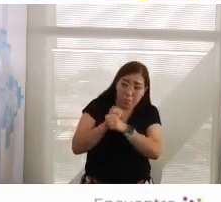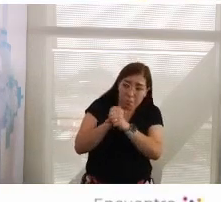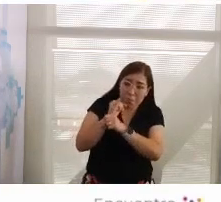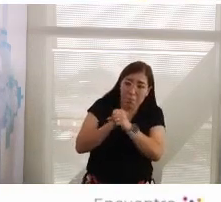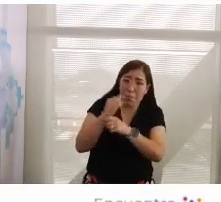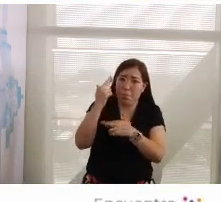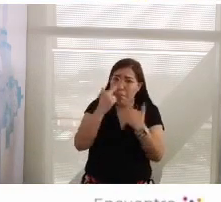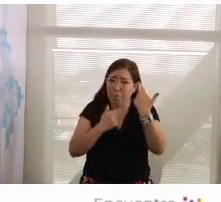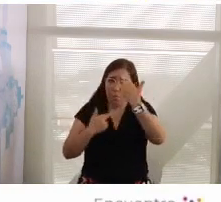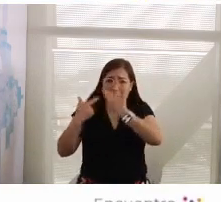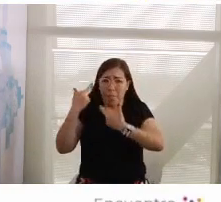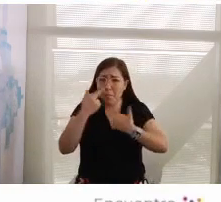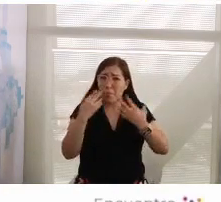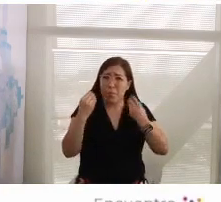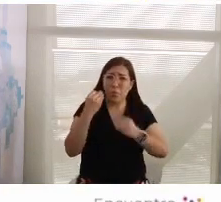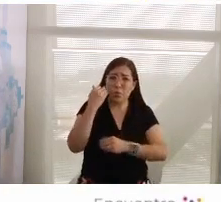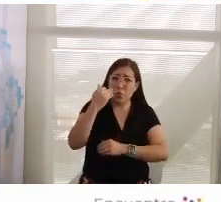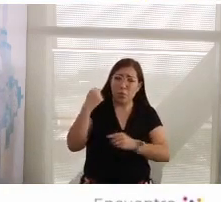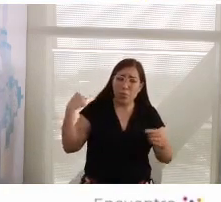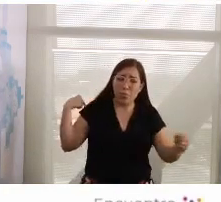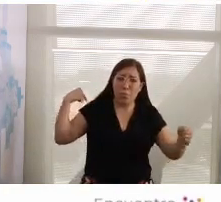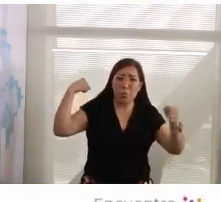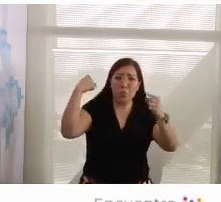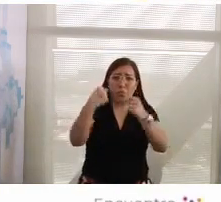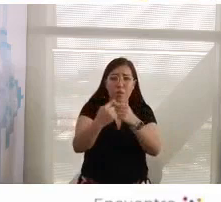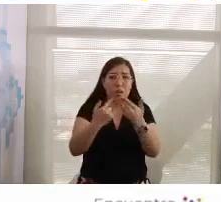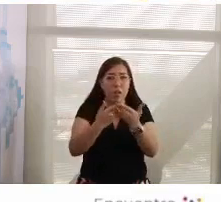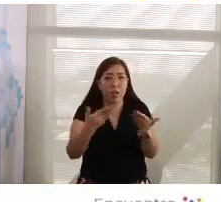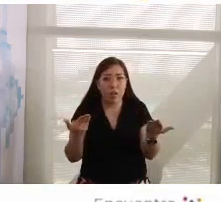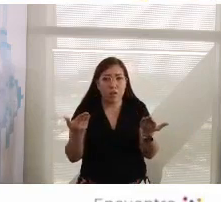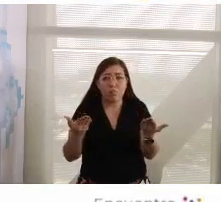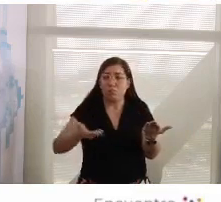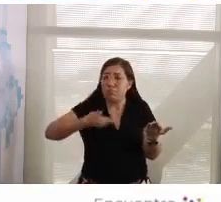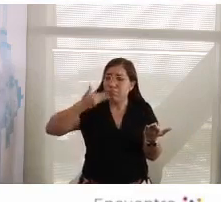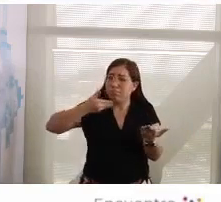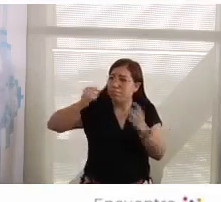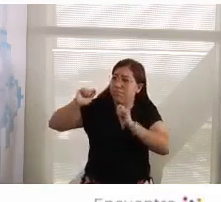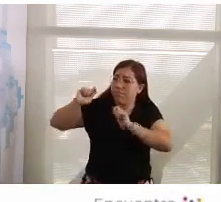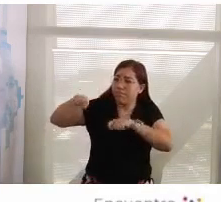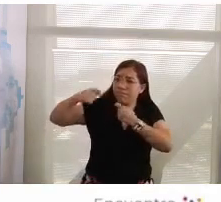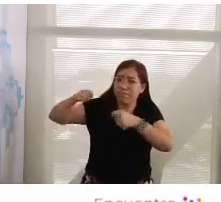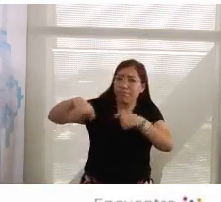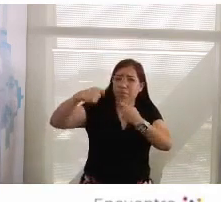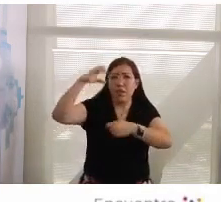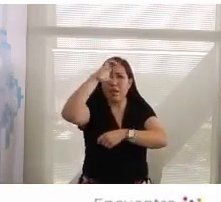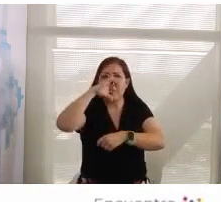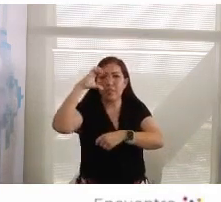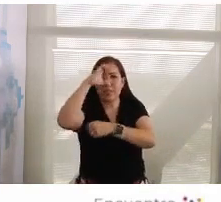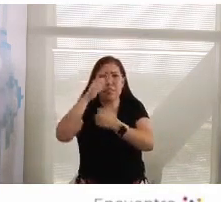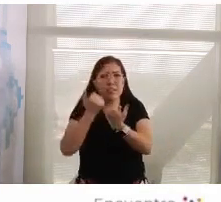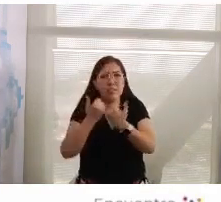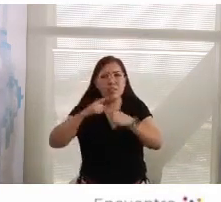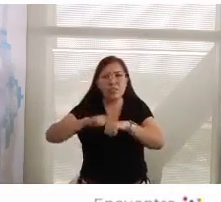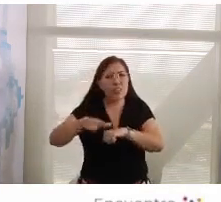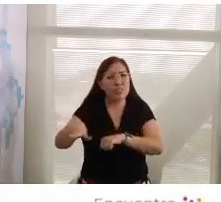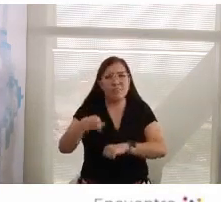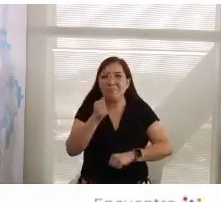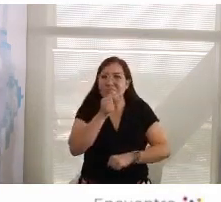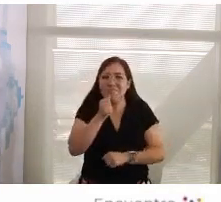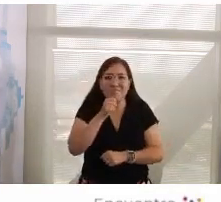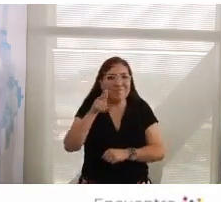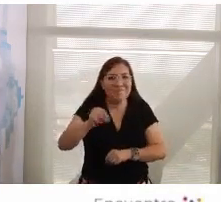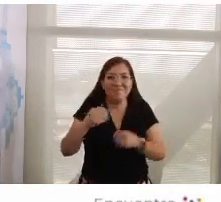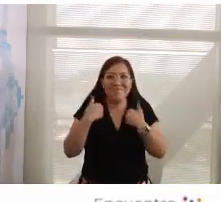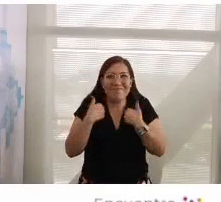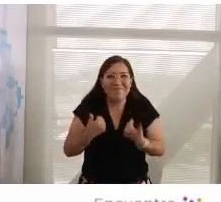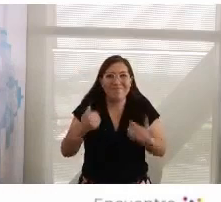sorprendente, tanto que las categorías tradicionales de las ciencias sociales no logran explicar este fenómeno.